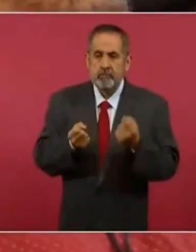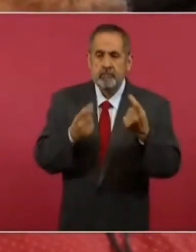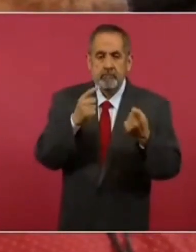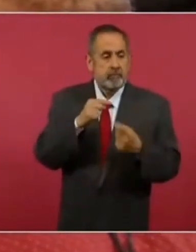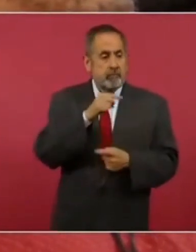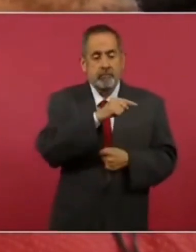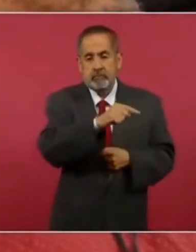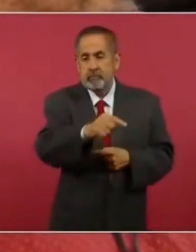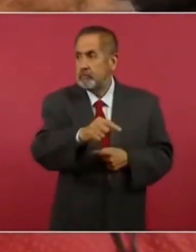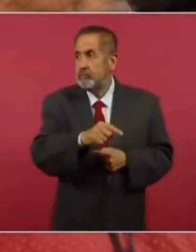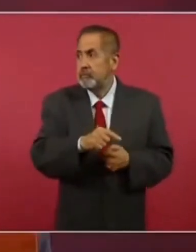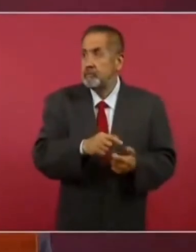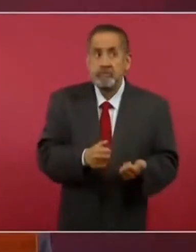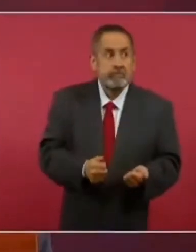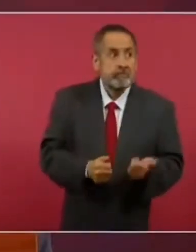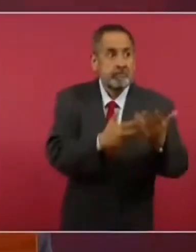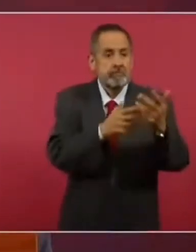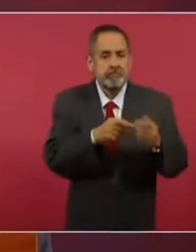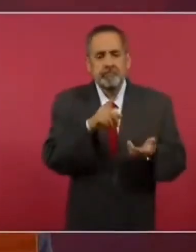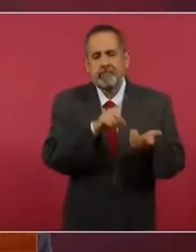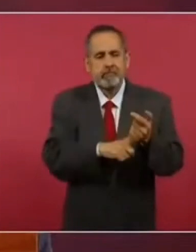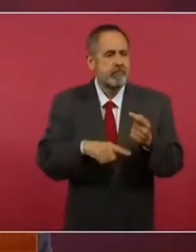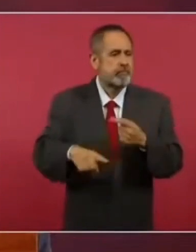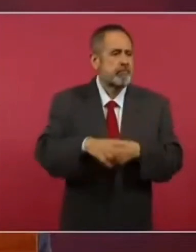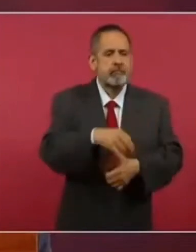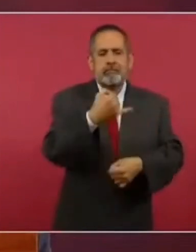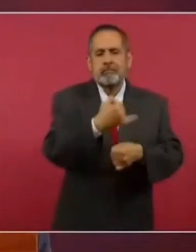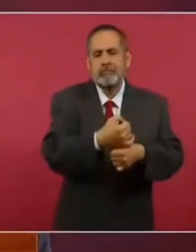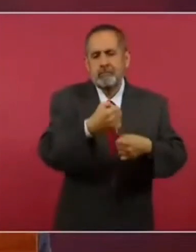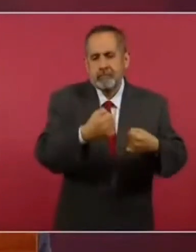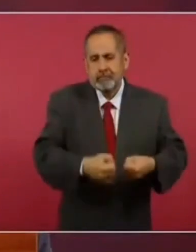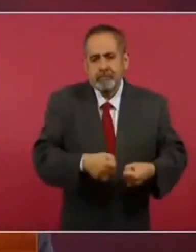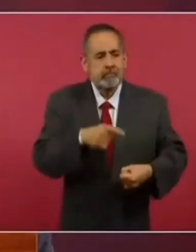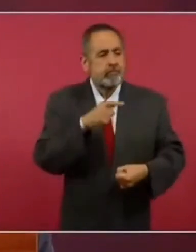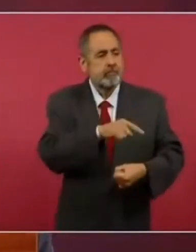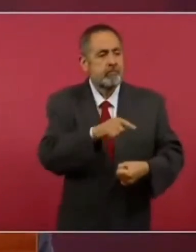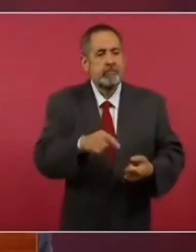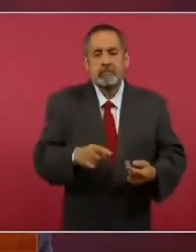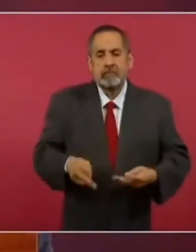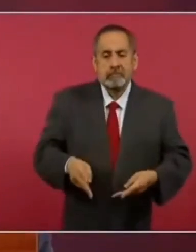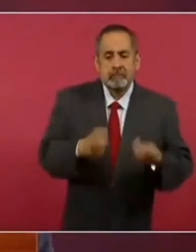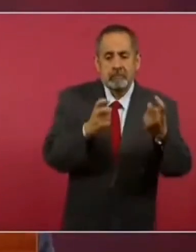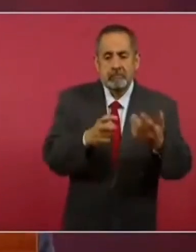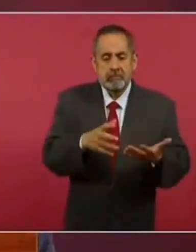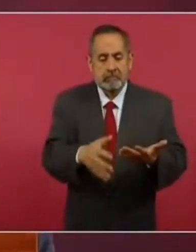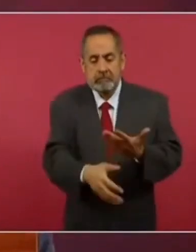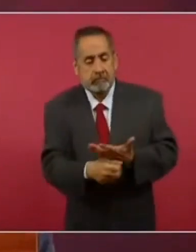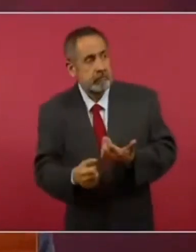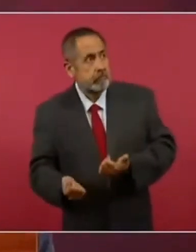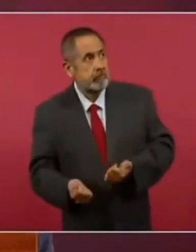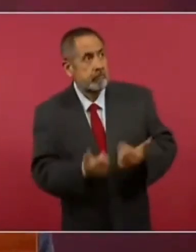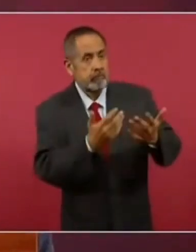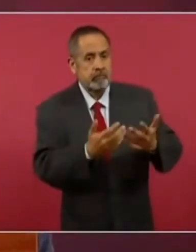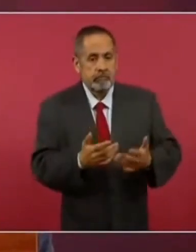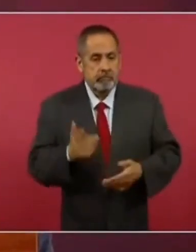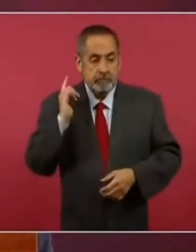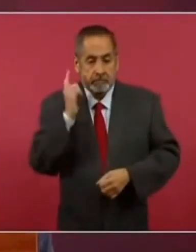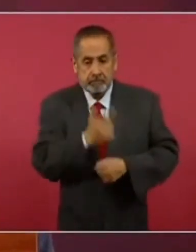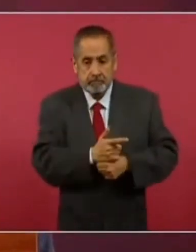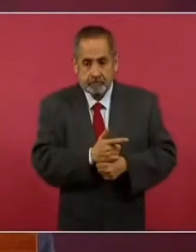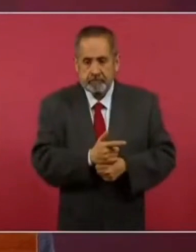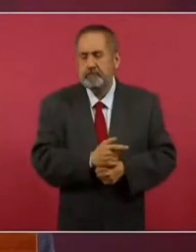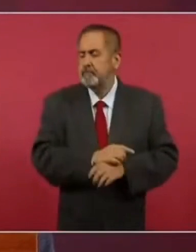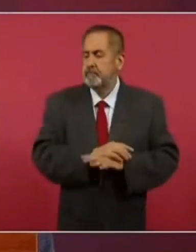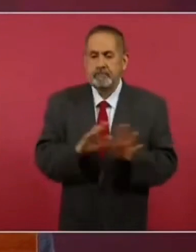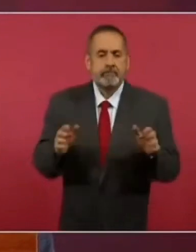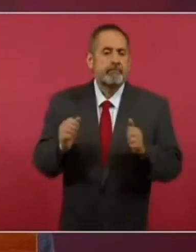hay circunstancias de inseguridad, de saqueo, de tráfico, que detectamos, por